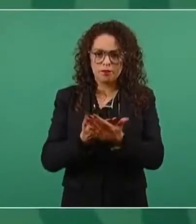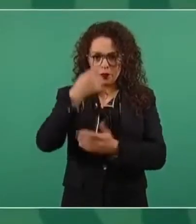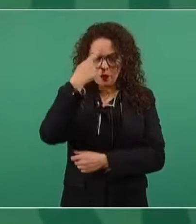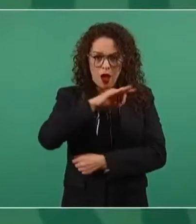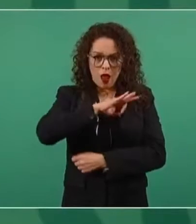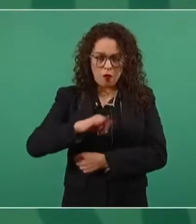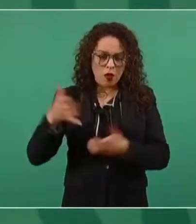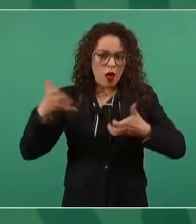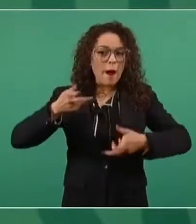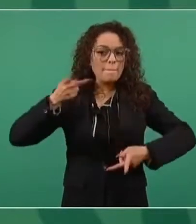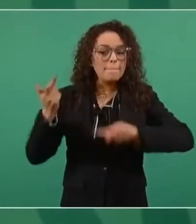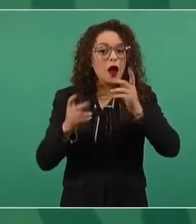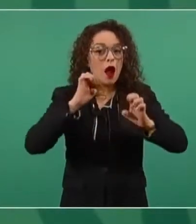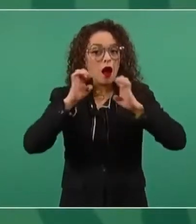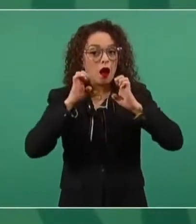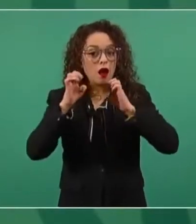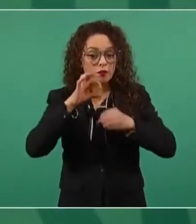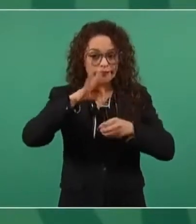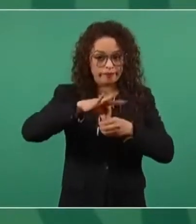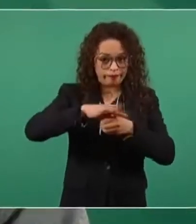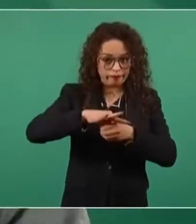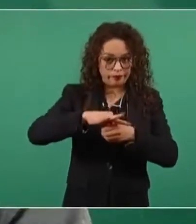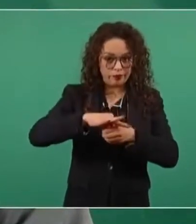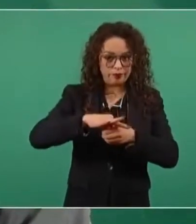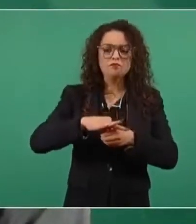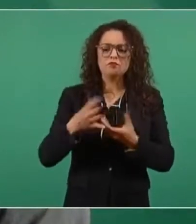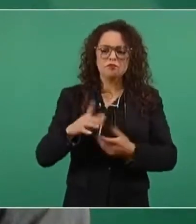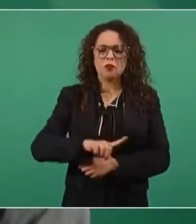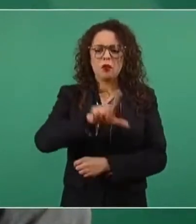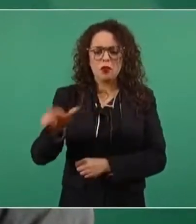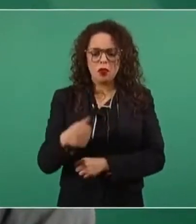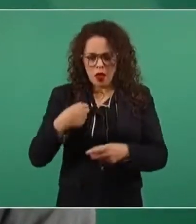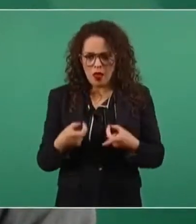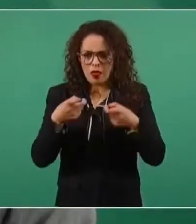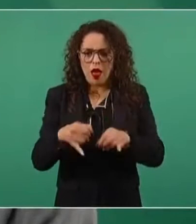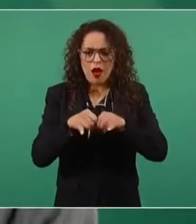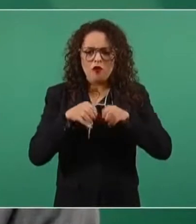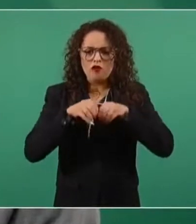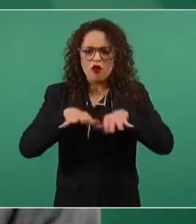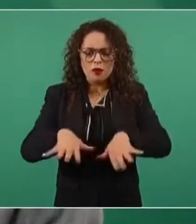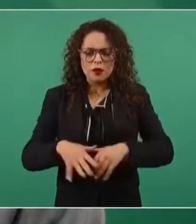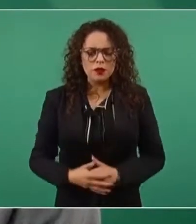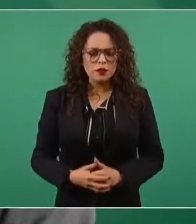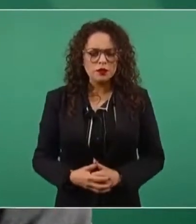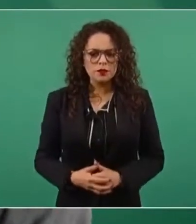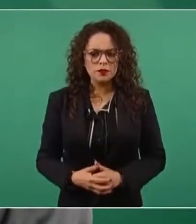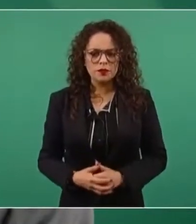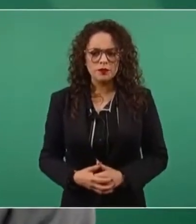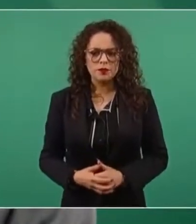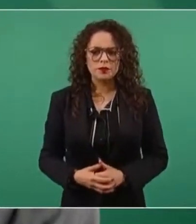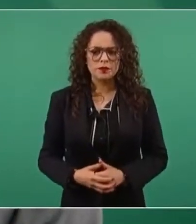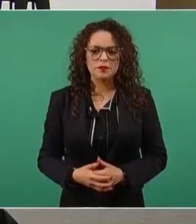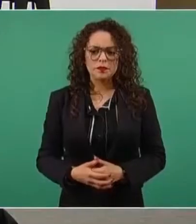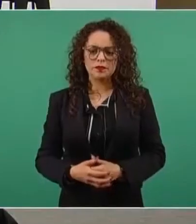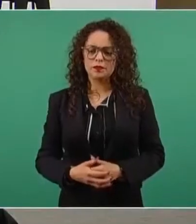Y vamos a informar como ustedes, como tú lo estás